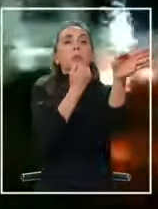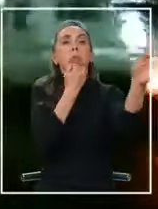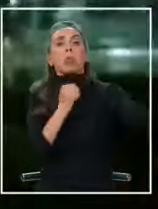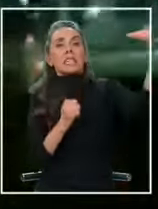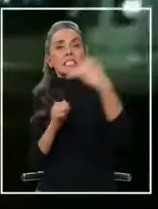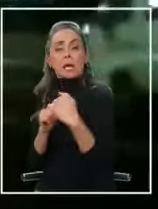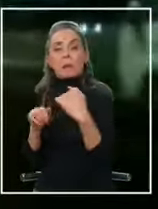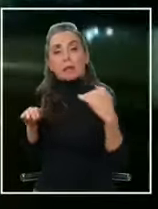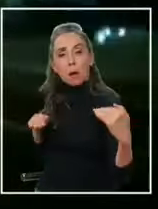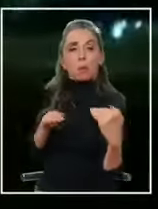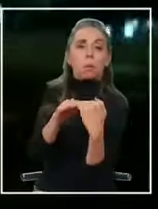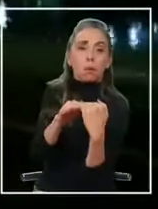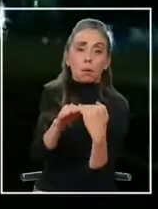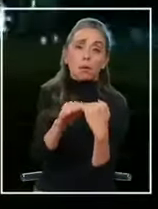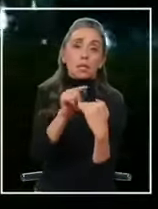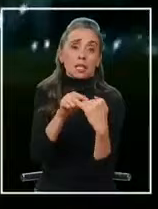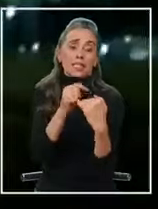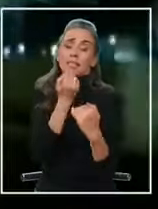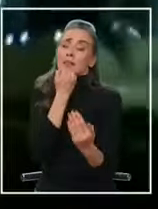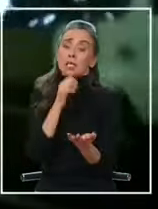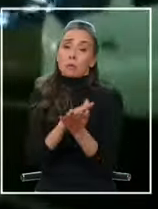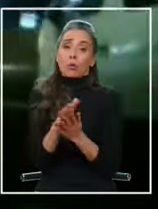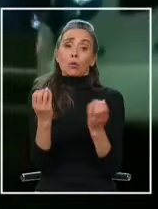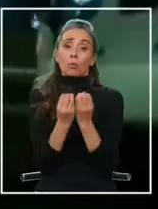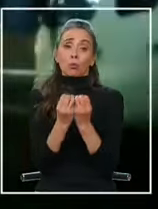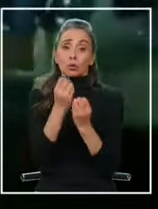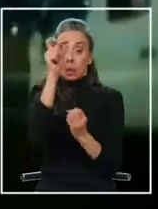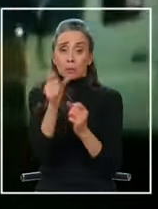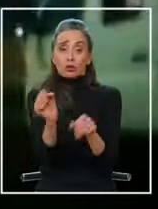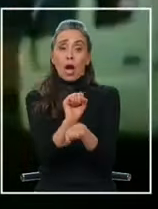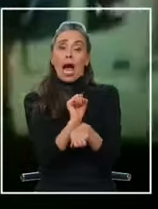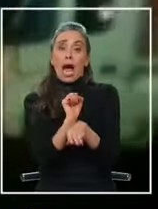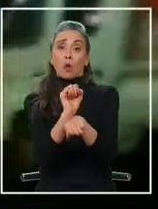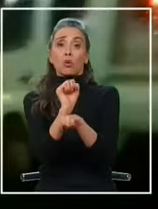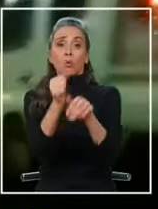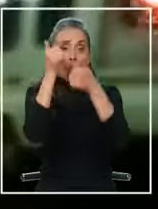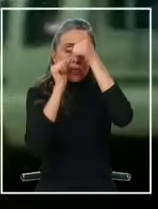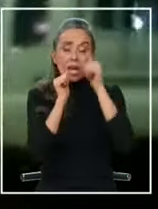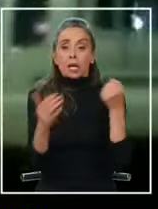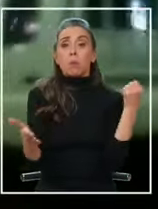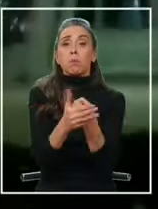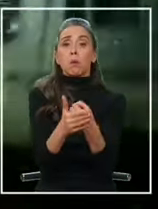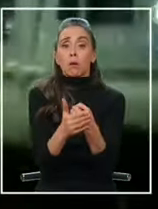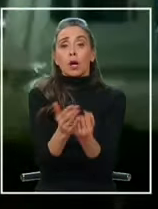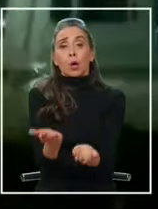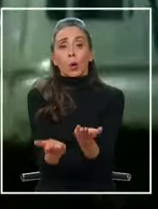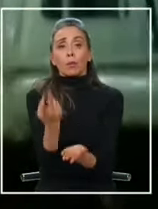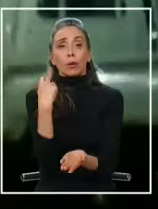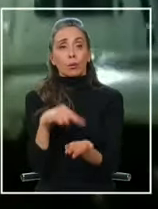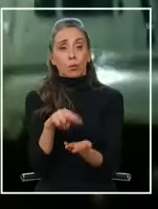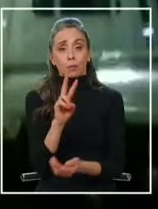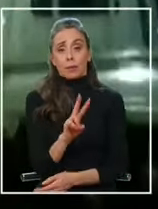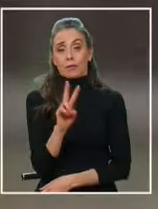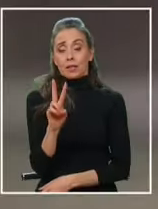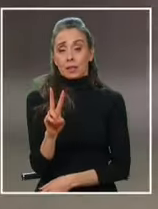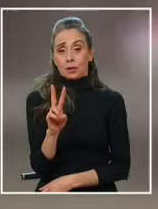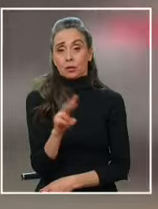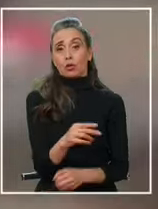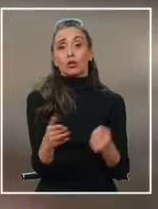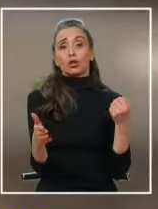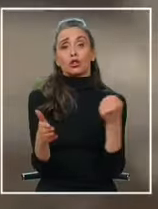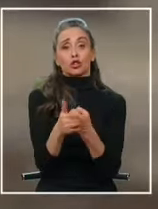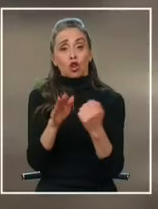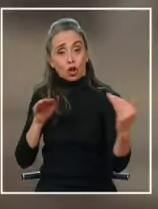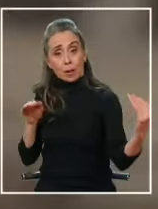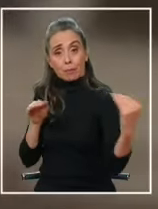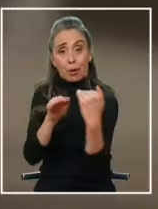Imprudente acción que puso en riesgo la vida de cientos de personas y que si bien en comparación al año 2022 estos siniestros